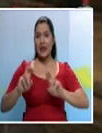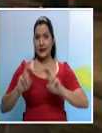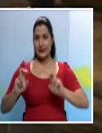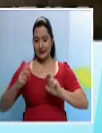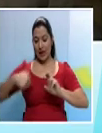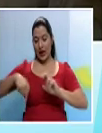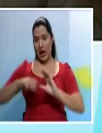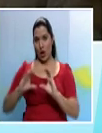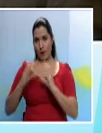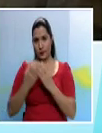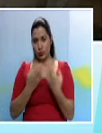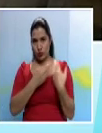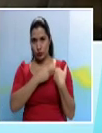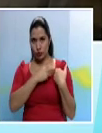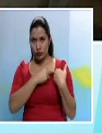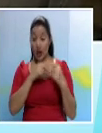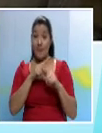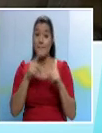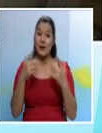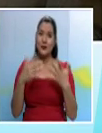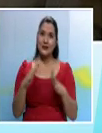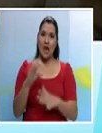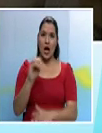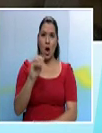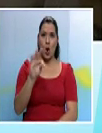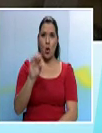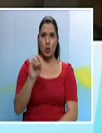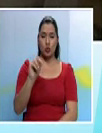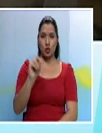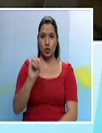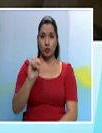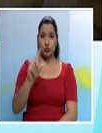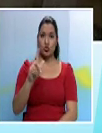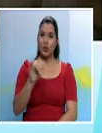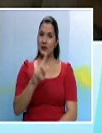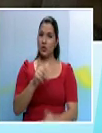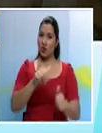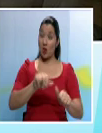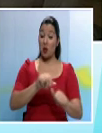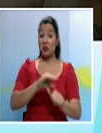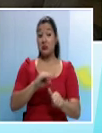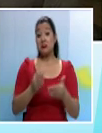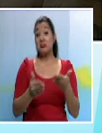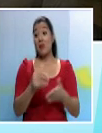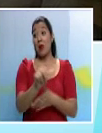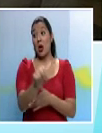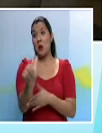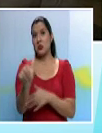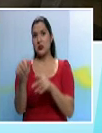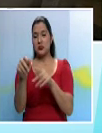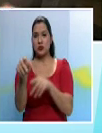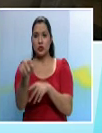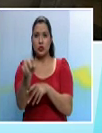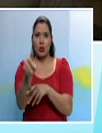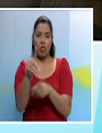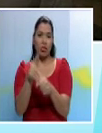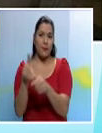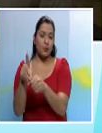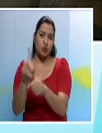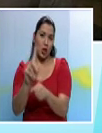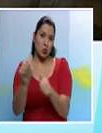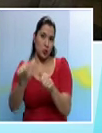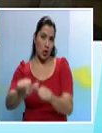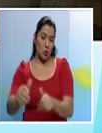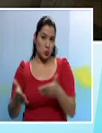surge por lo menos la oposición del diputado Otón Solís y probablemente surgirá también algunas otras posiciones en contra